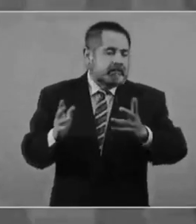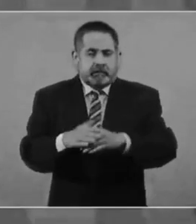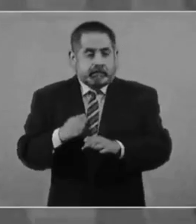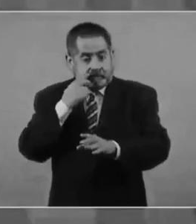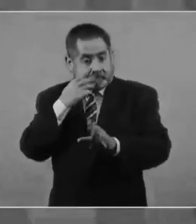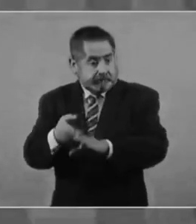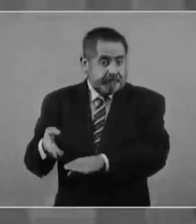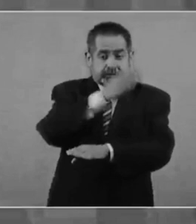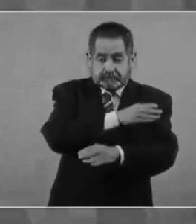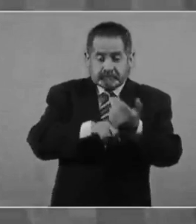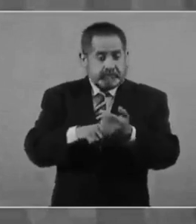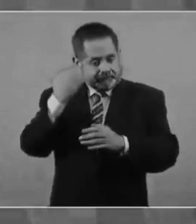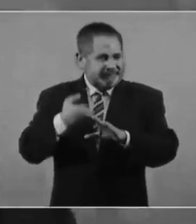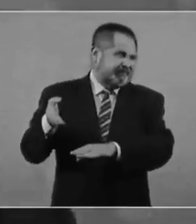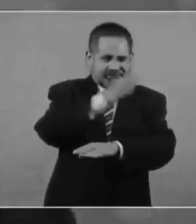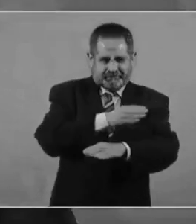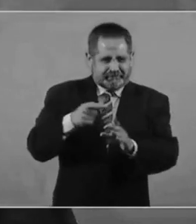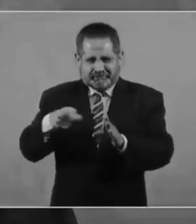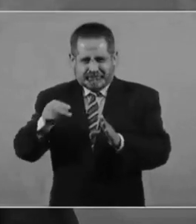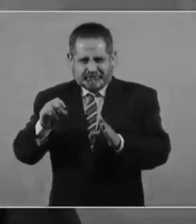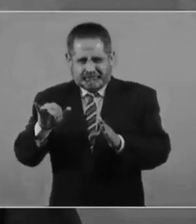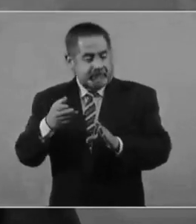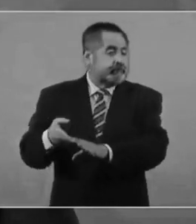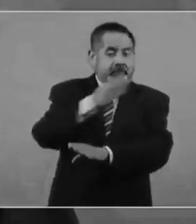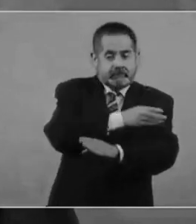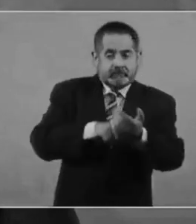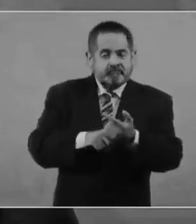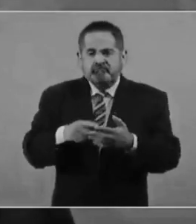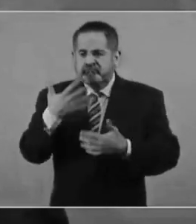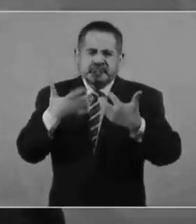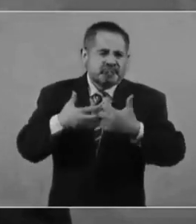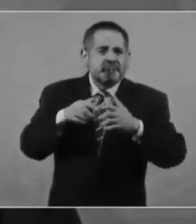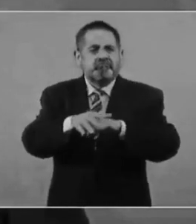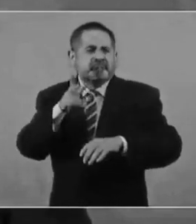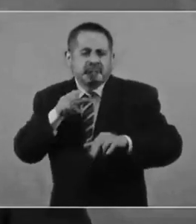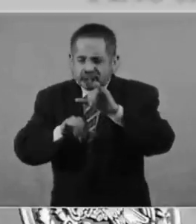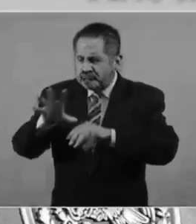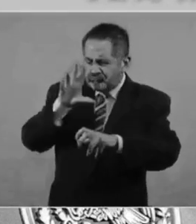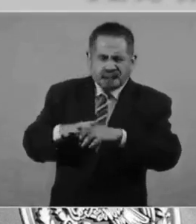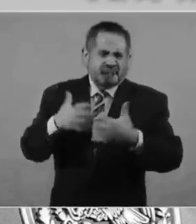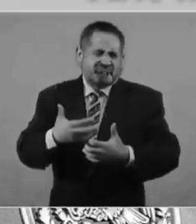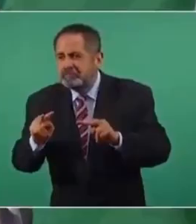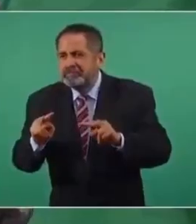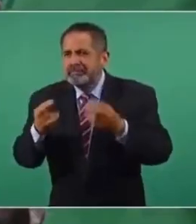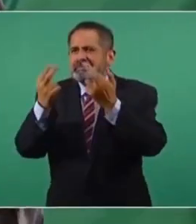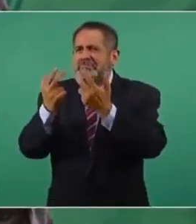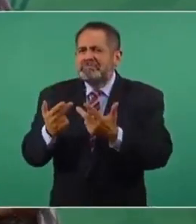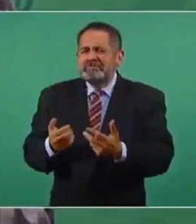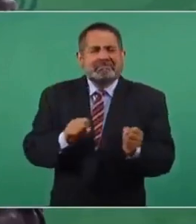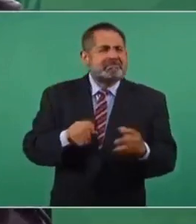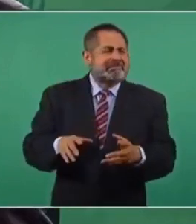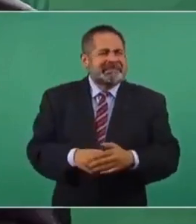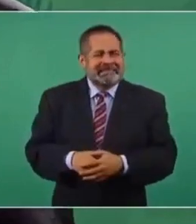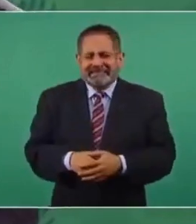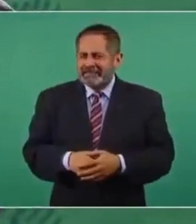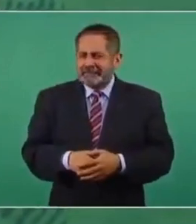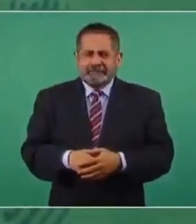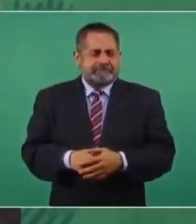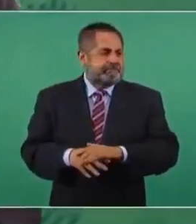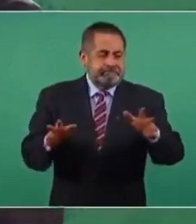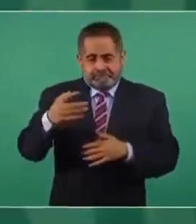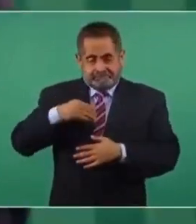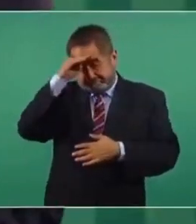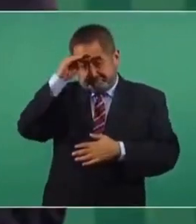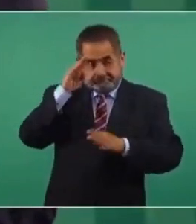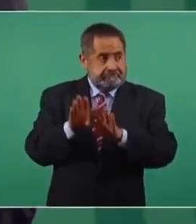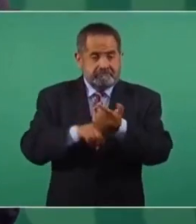antes del periodo neoliberal una industria petroquímica ejemplar de las mejores del mundo. Entonces, teníamos que